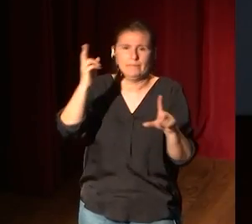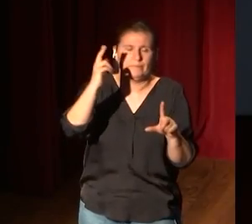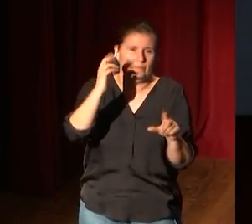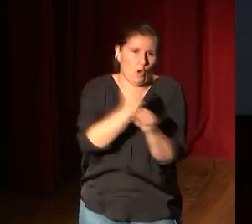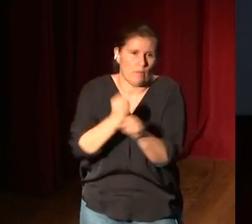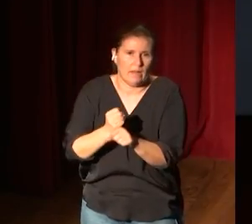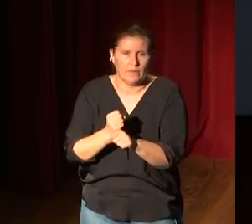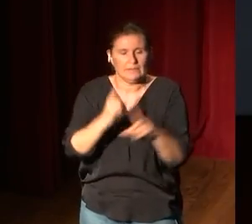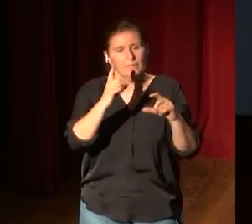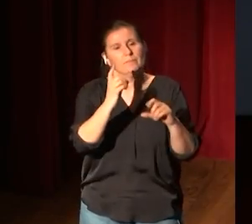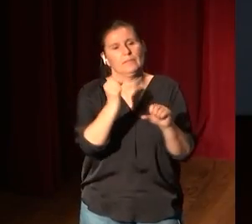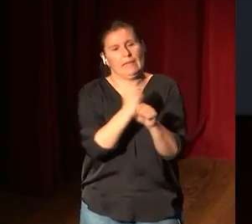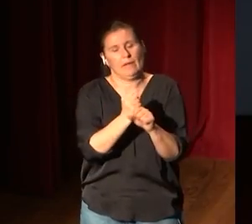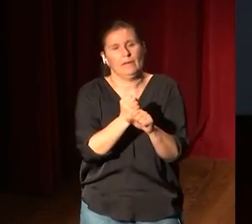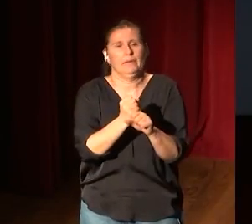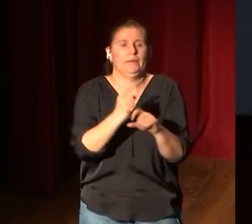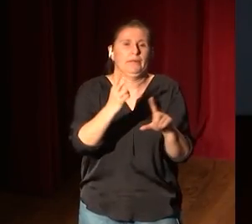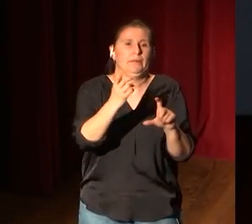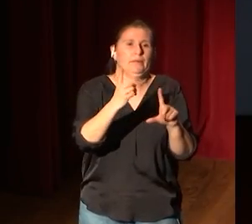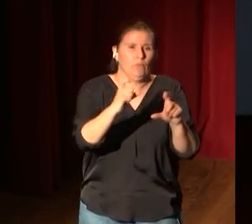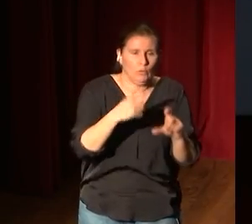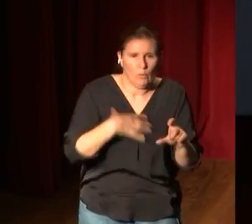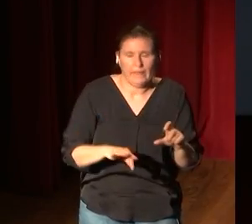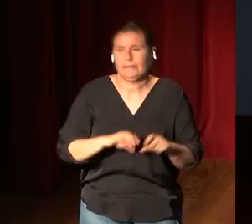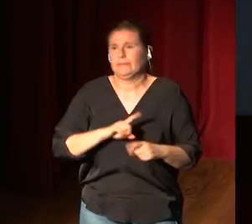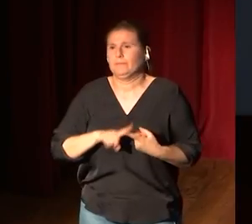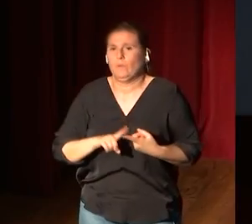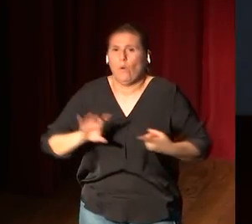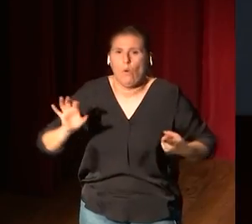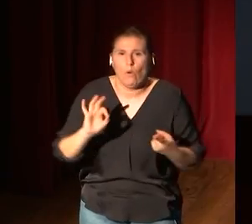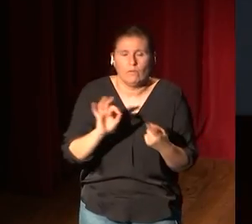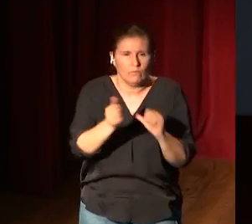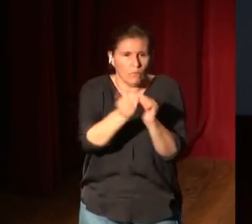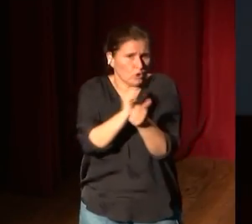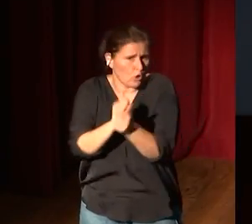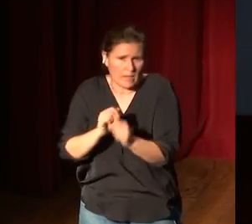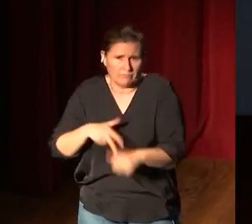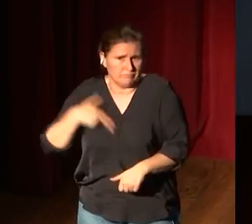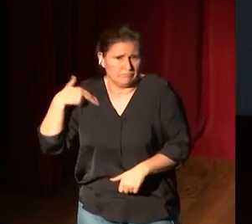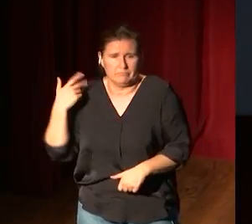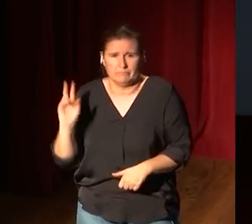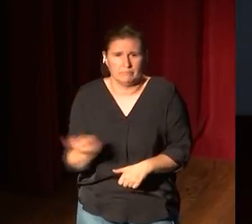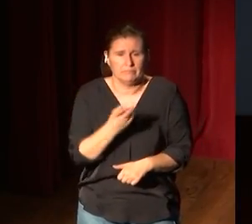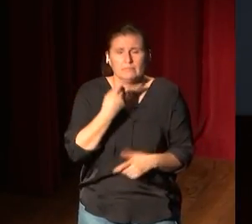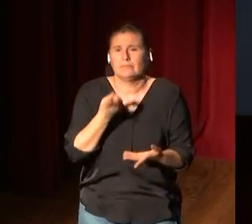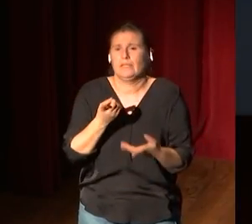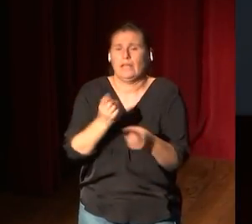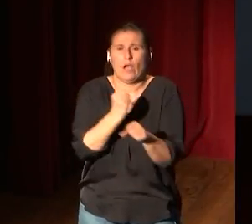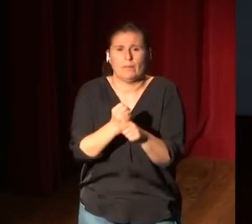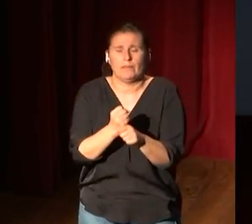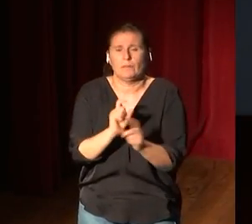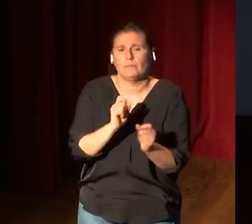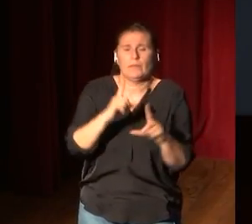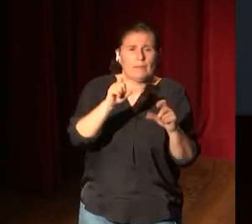foto de la obra, puedas hacer un, bueno, fotocopias de la obra, puedas enviarle por mail una